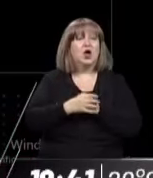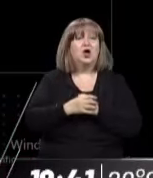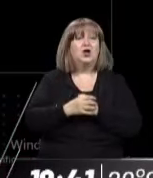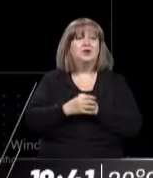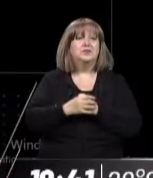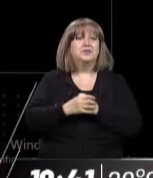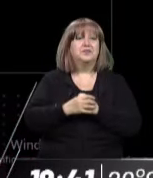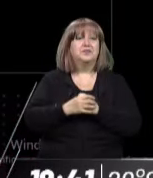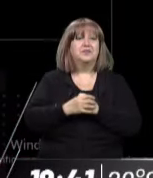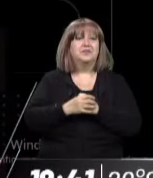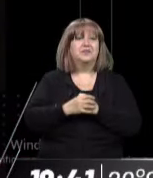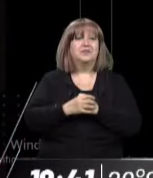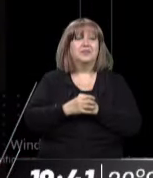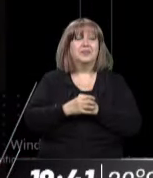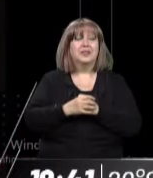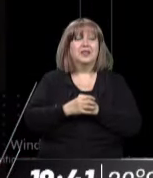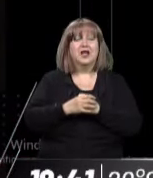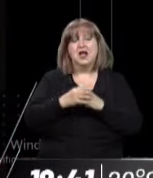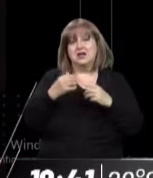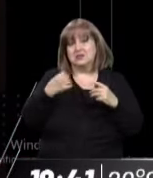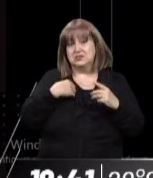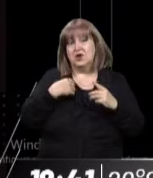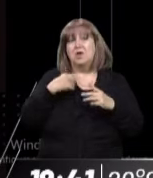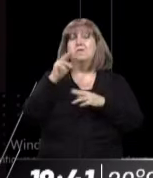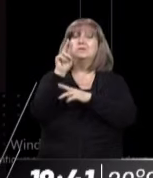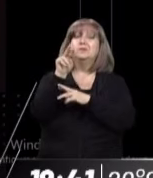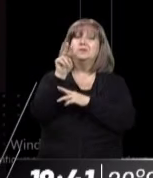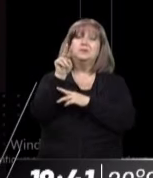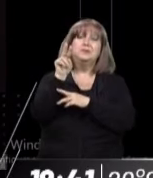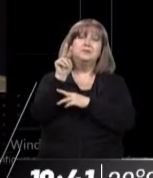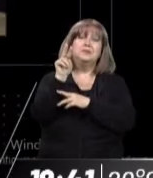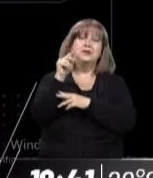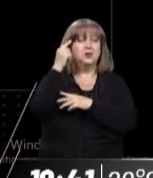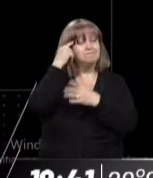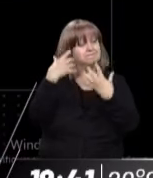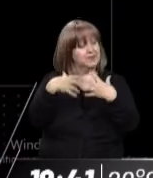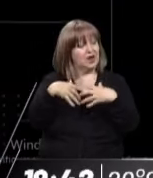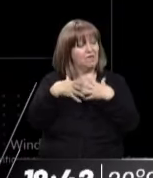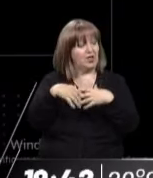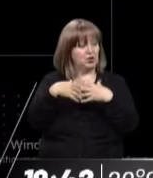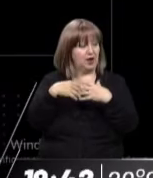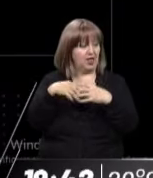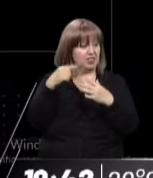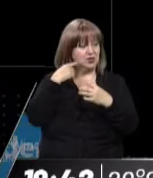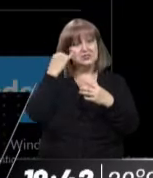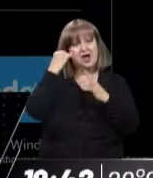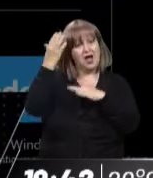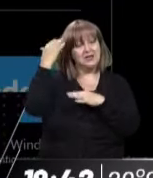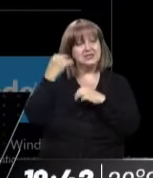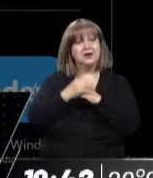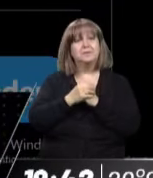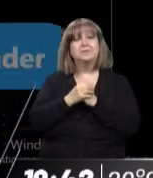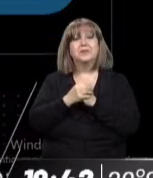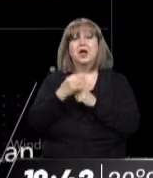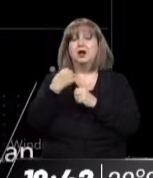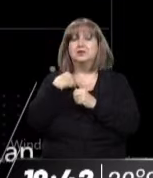Bueno, no sobre la película en sí, pero sí lo que estuve reflexionando ayer sobre todo es que una vez que